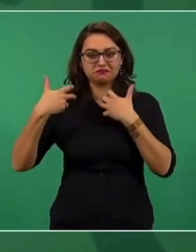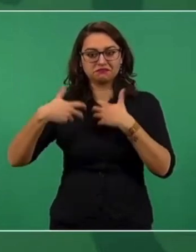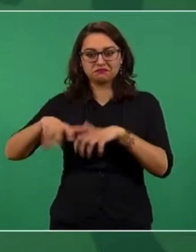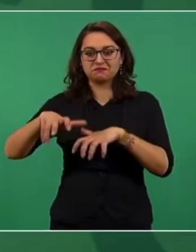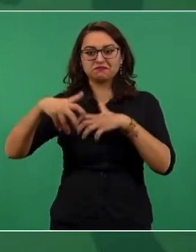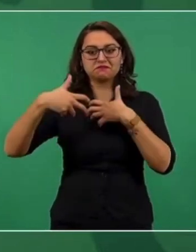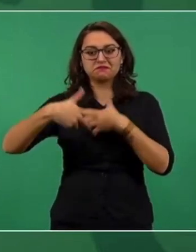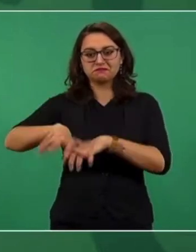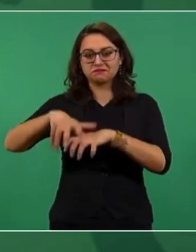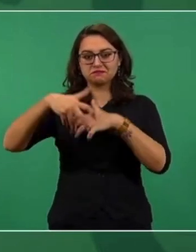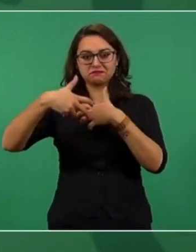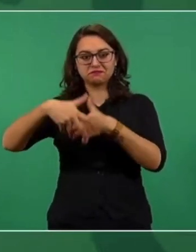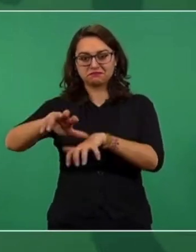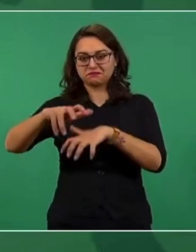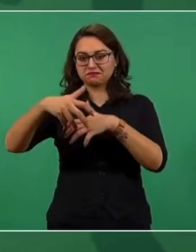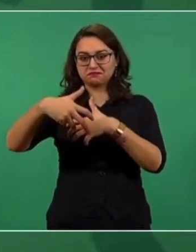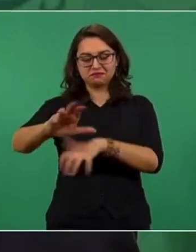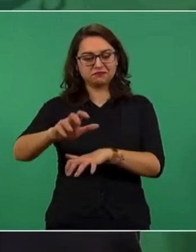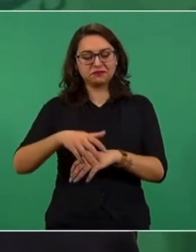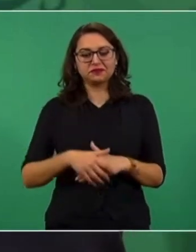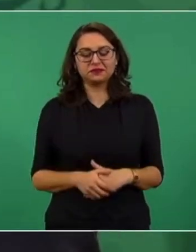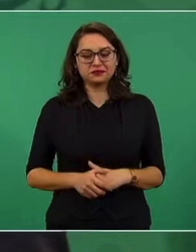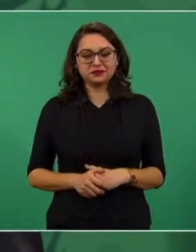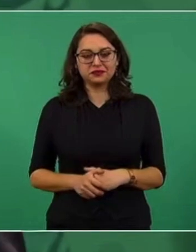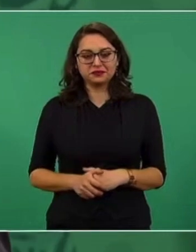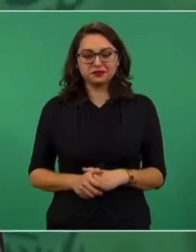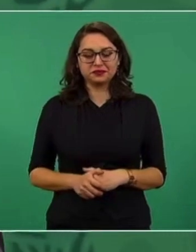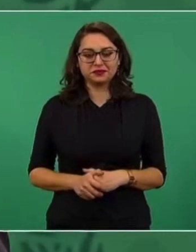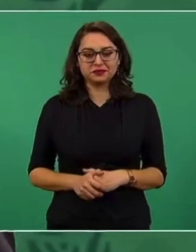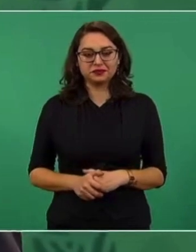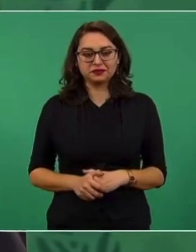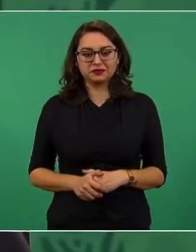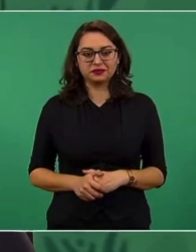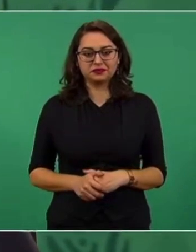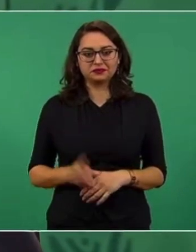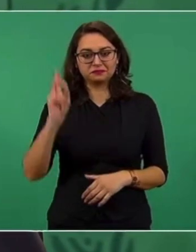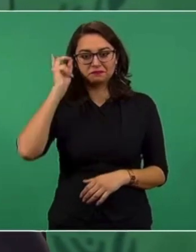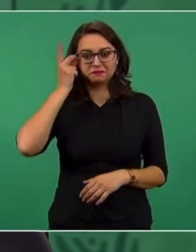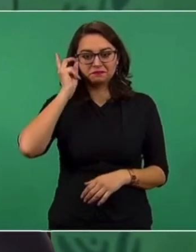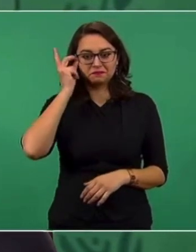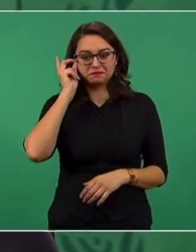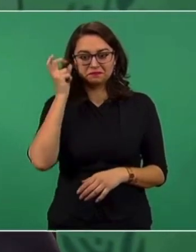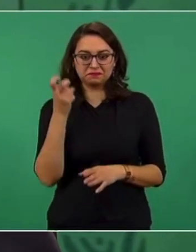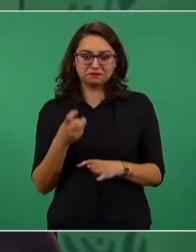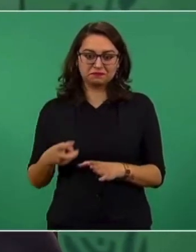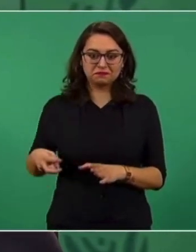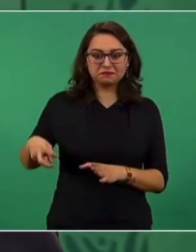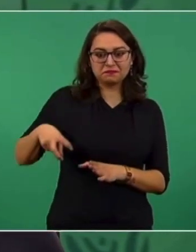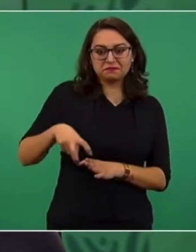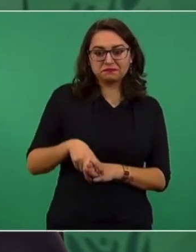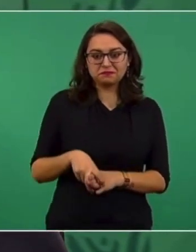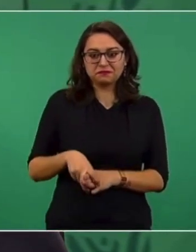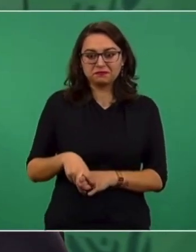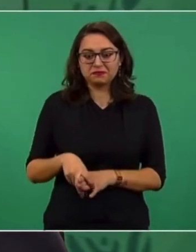de a caballo. En otro tema, señor presidente.